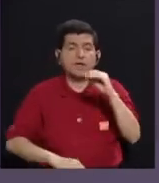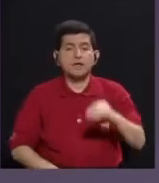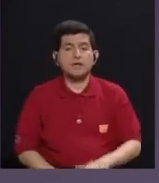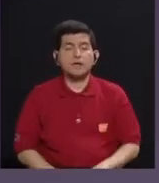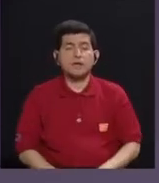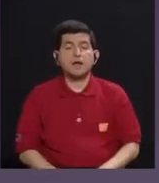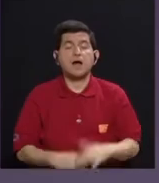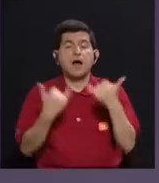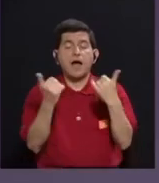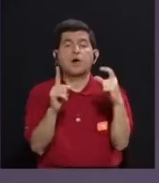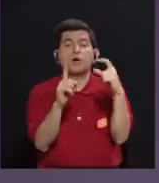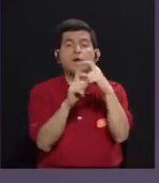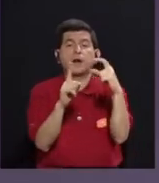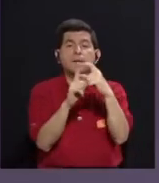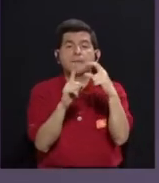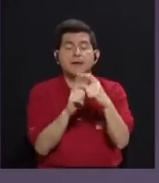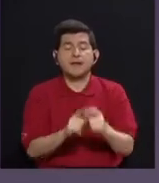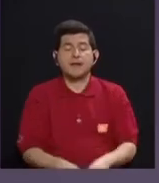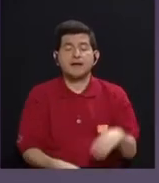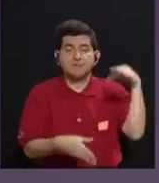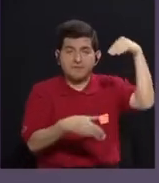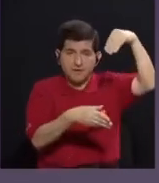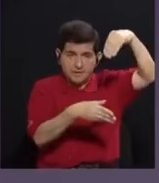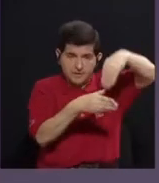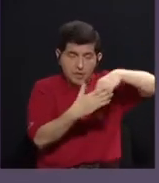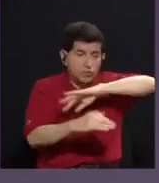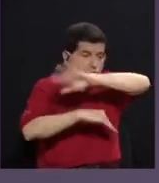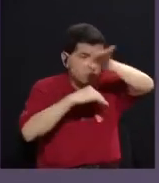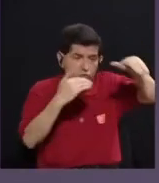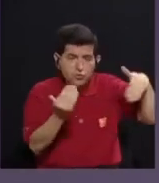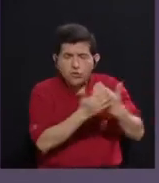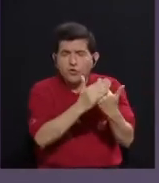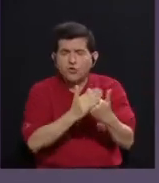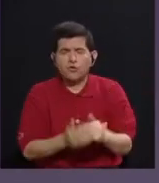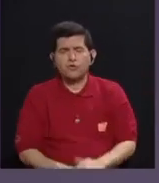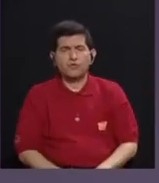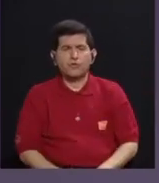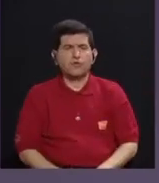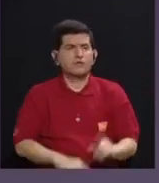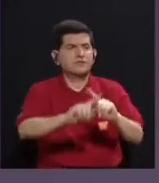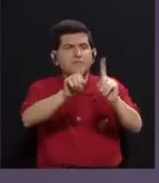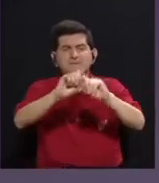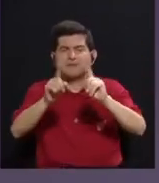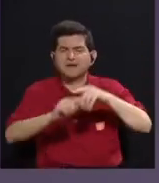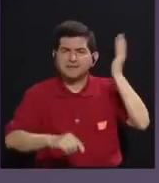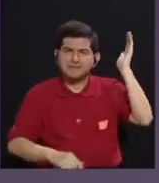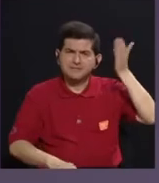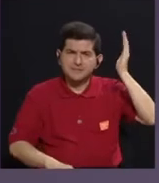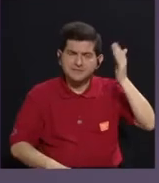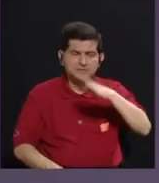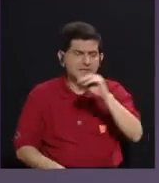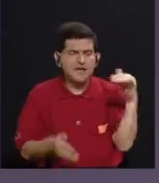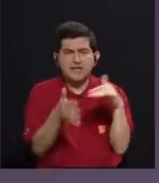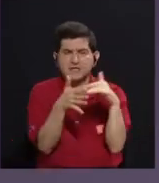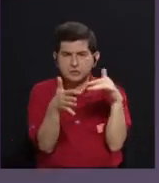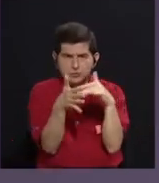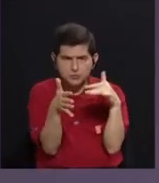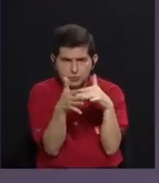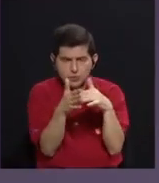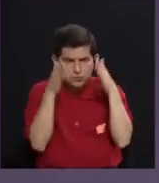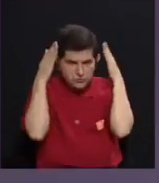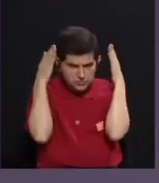un término ahora desde donde se adscriben toda una serie de discursos y de estudios